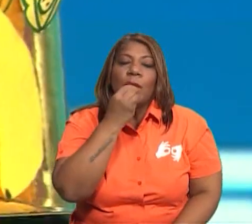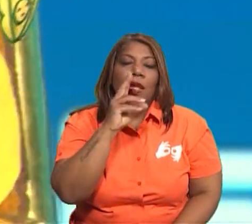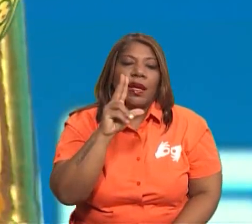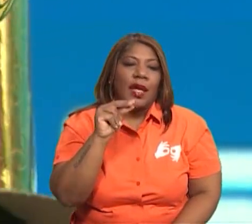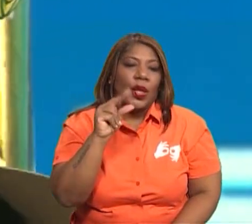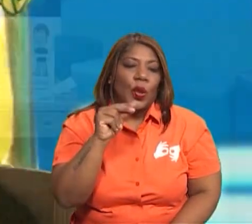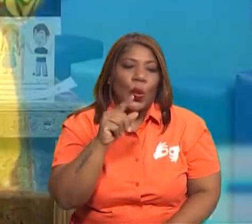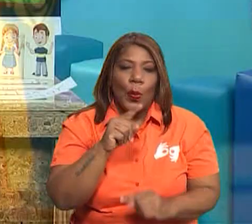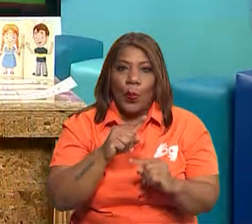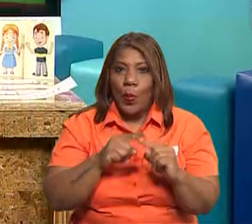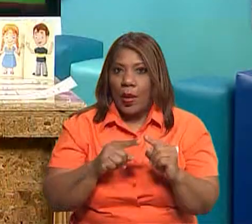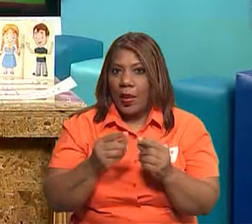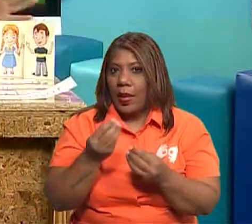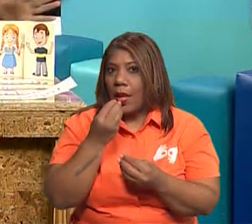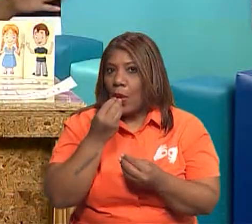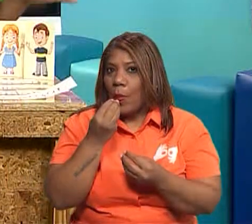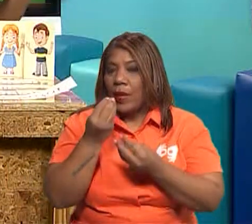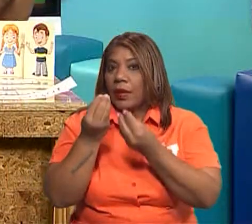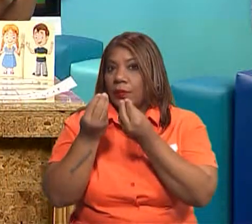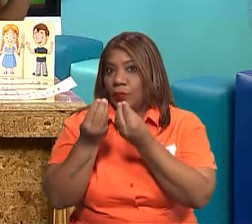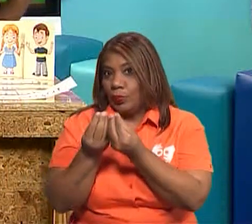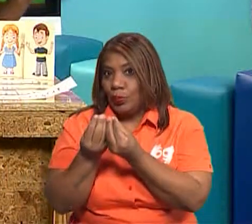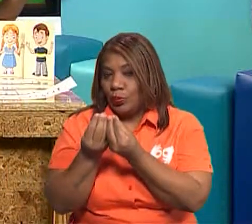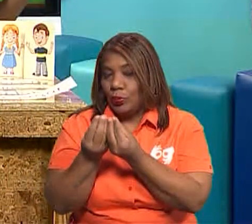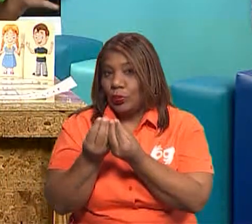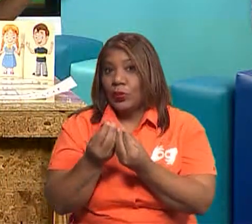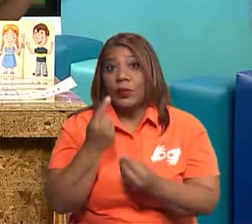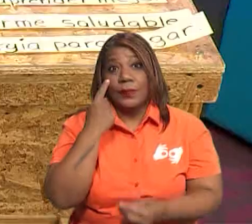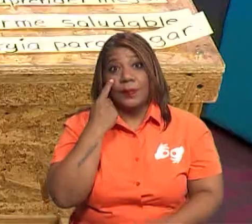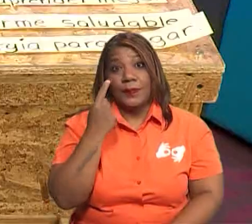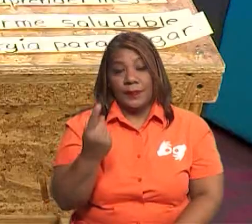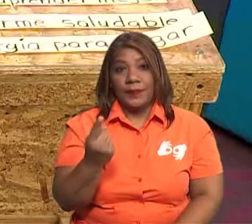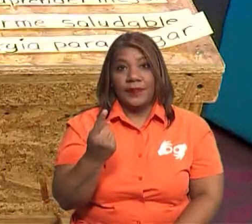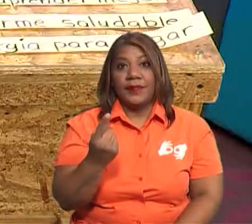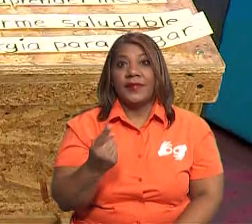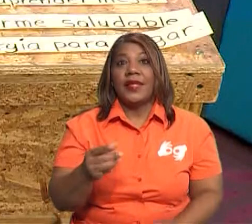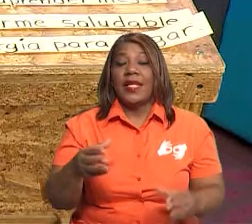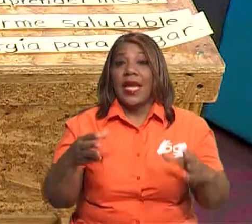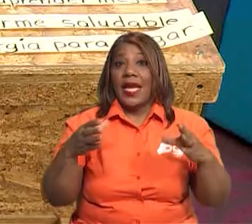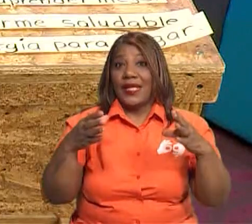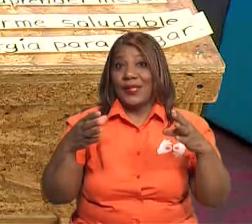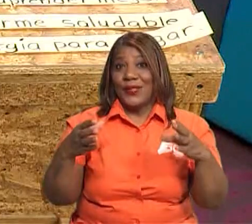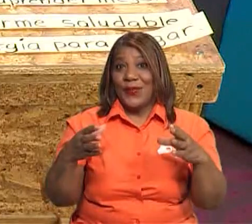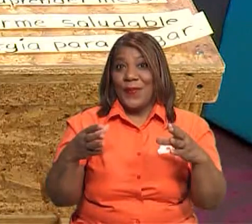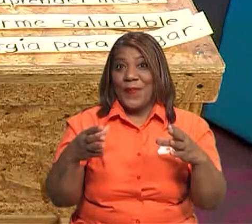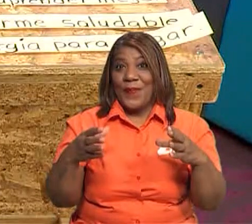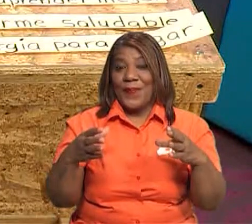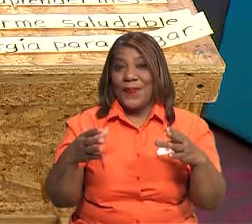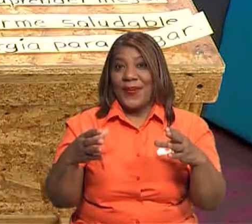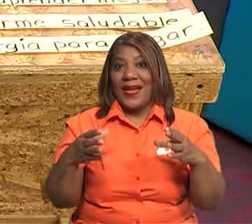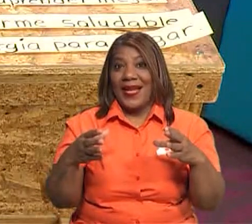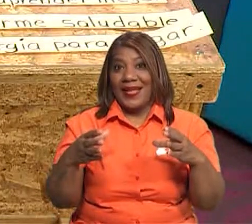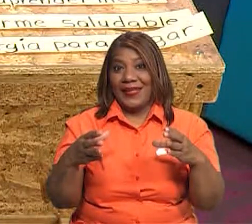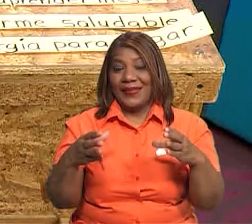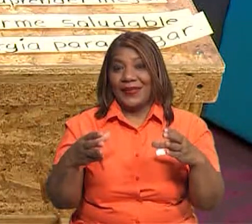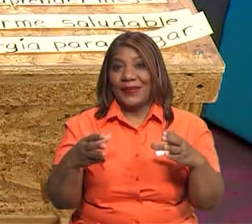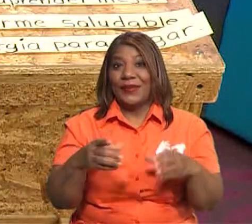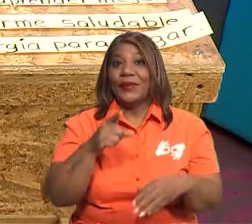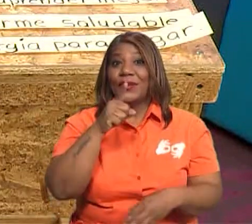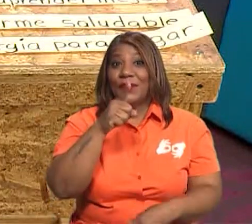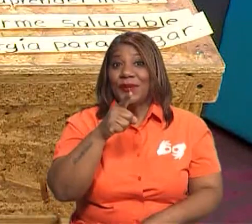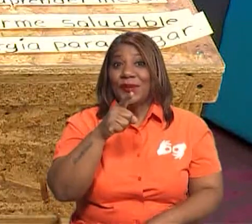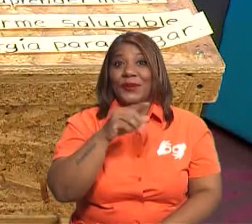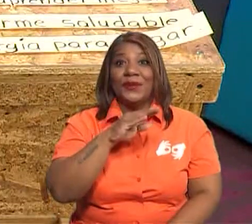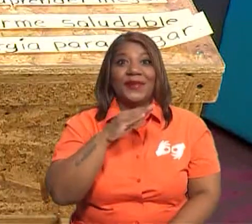Muy bien. Entonces, para eso también les he traído el día de hoy este plato, ¿verdad? En el cual ustedes, mis niños y